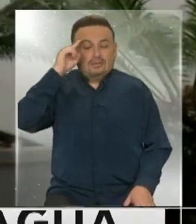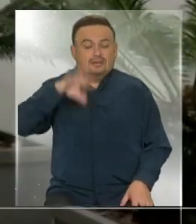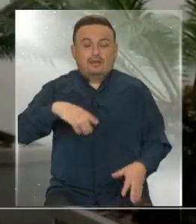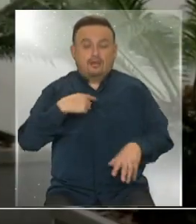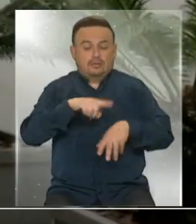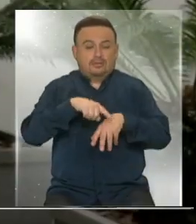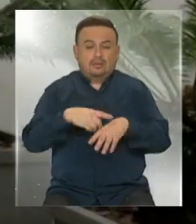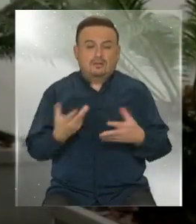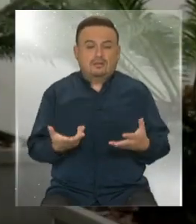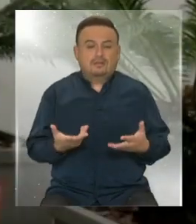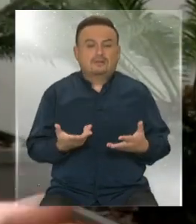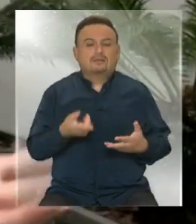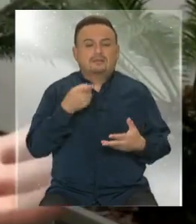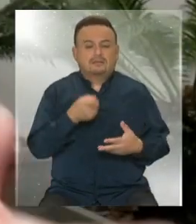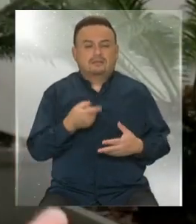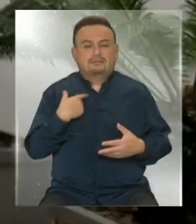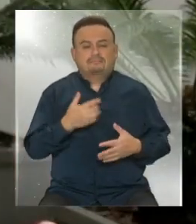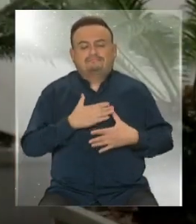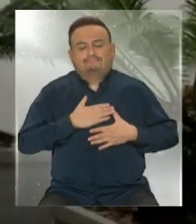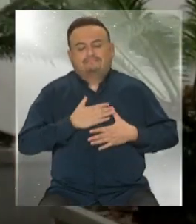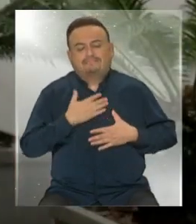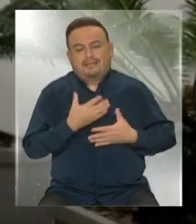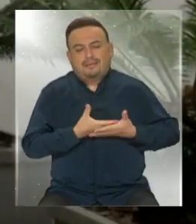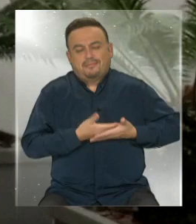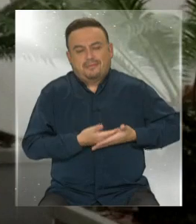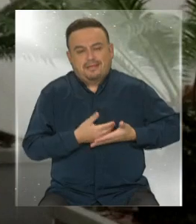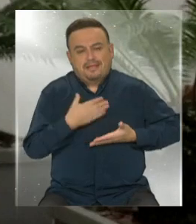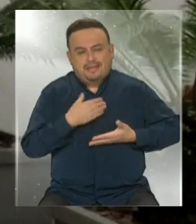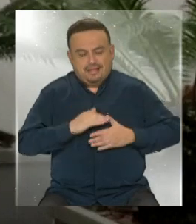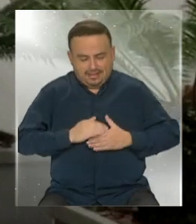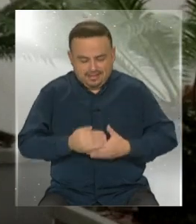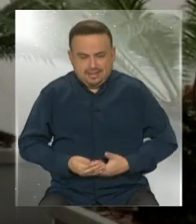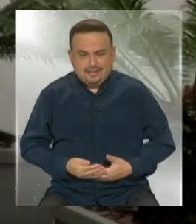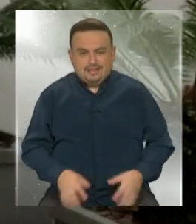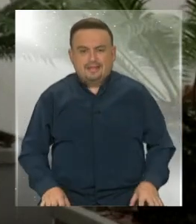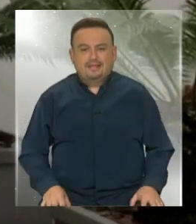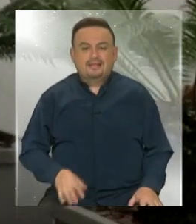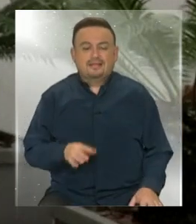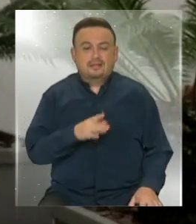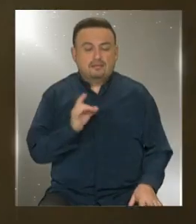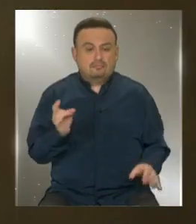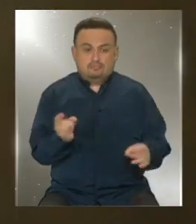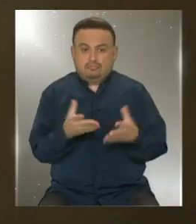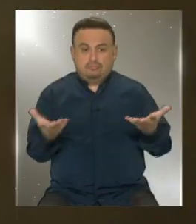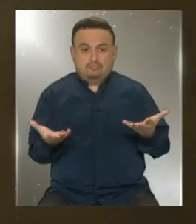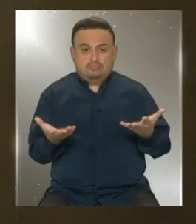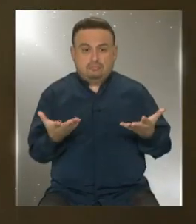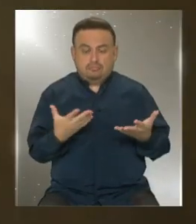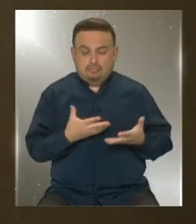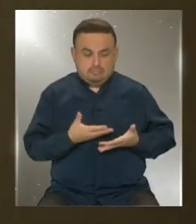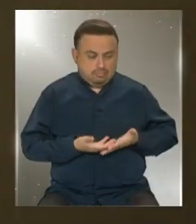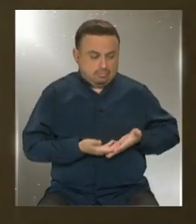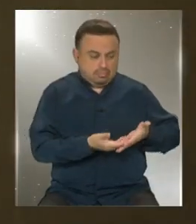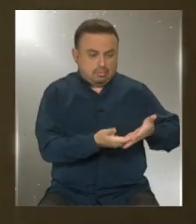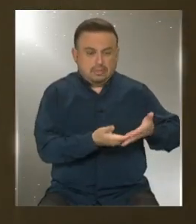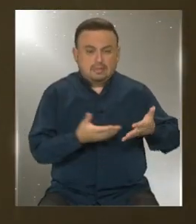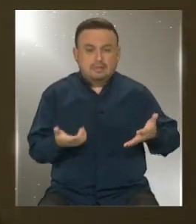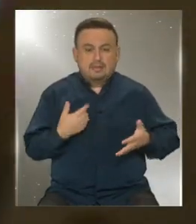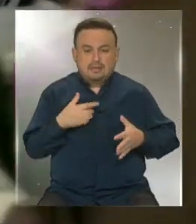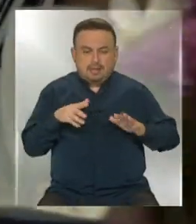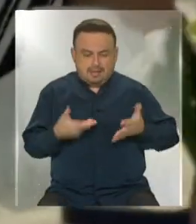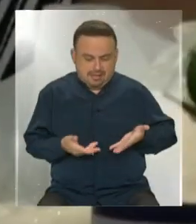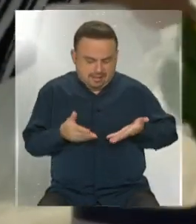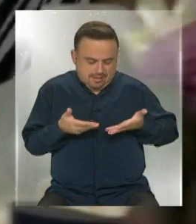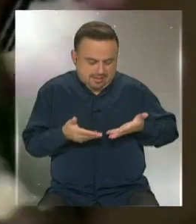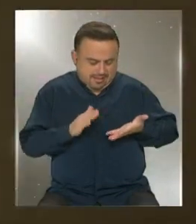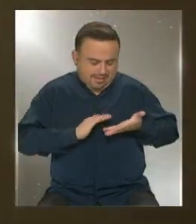Solo Dios sabe cuánto echaba de menos a mi niña que estaba dentro de mi vientre y de repente se la llevaron. Tocarla de nuevo ha sido